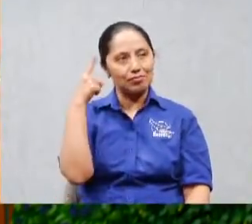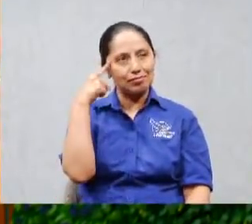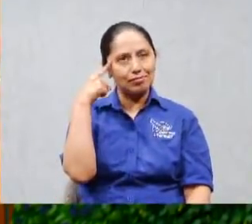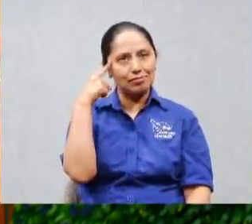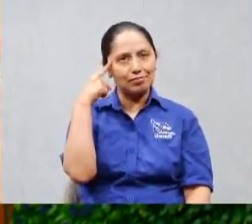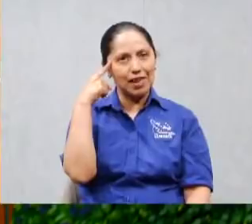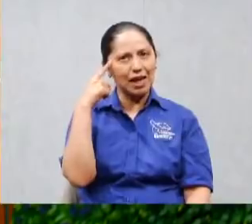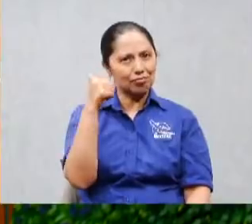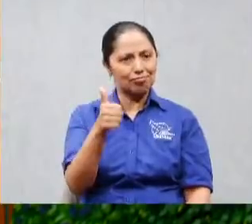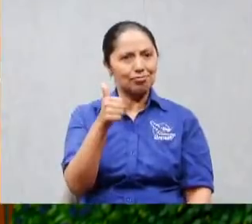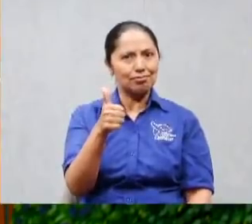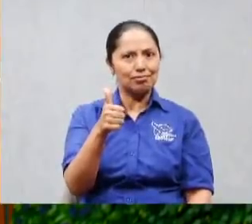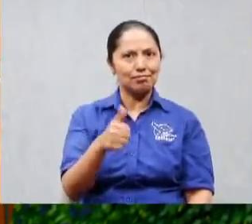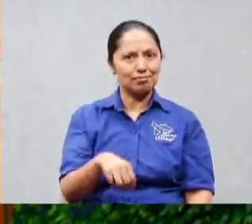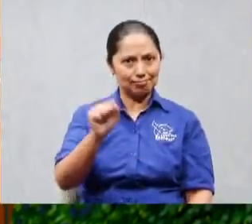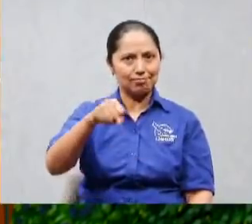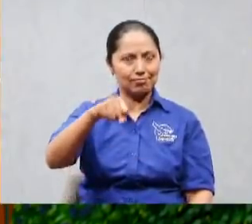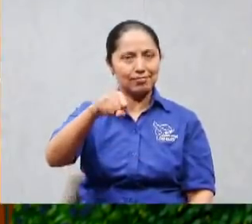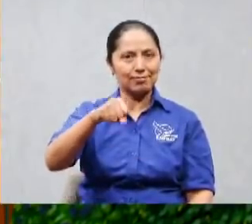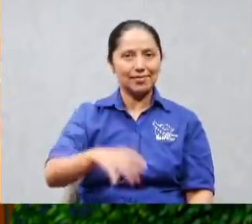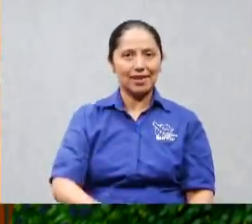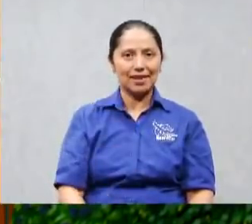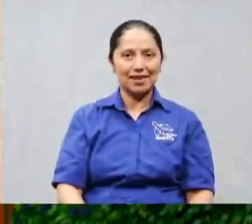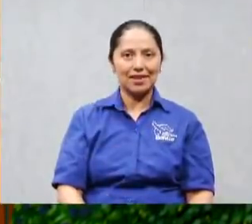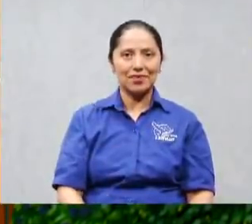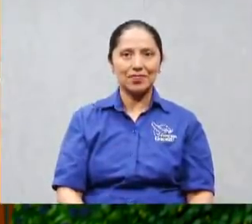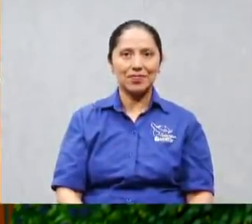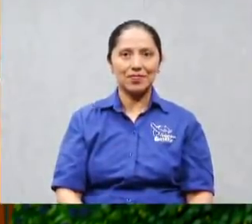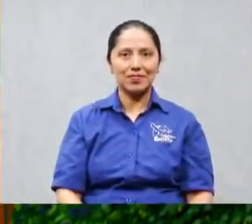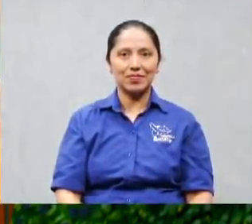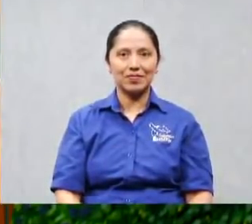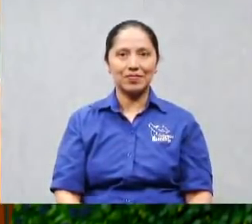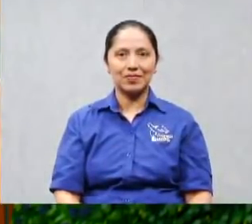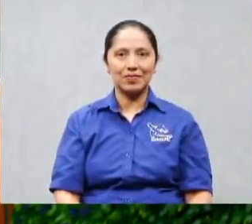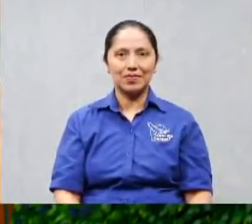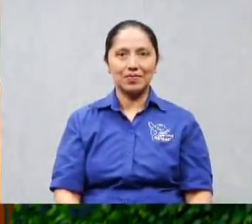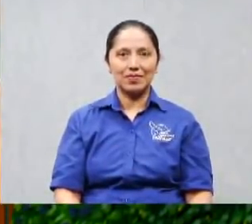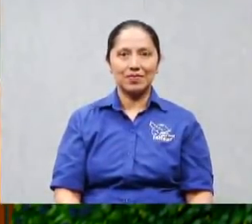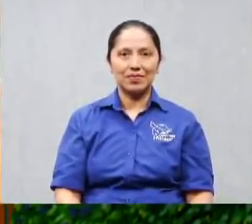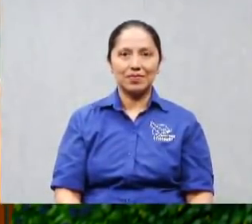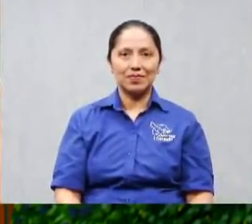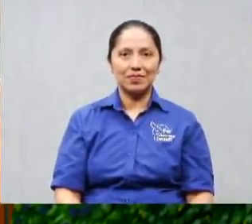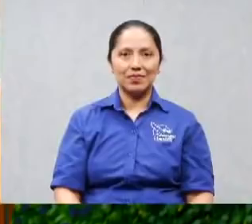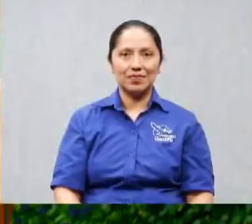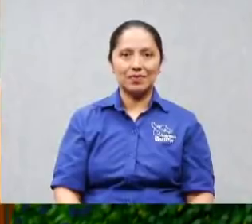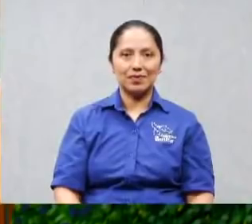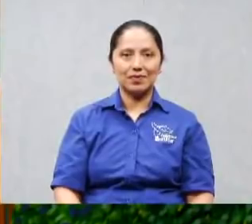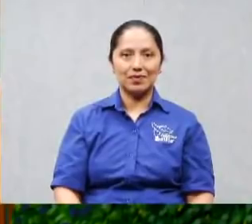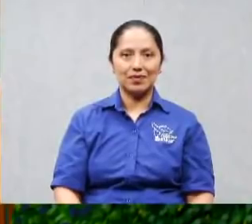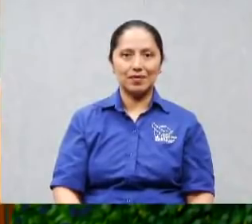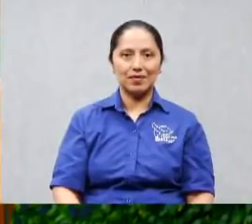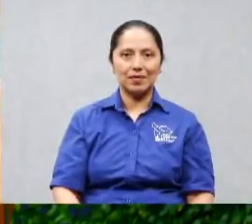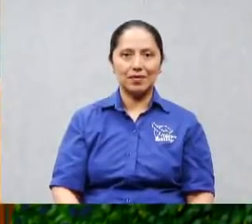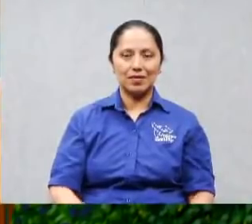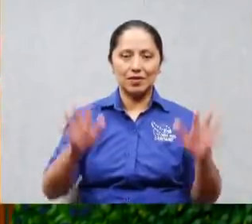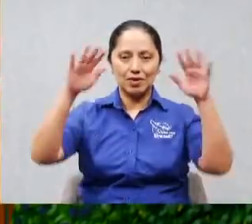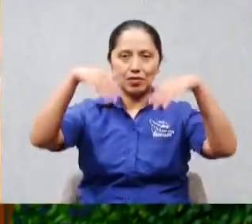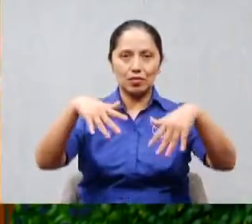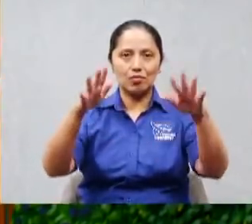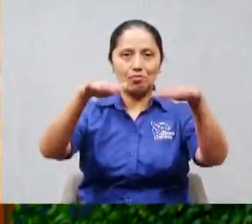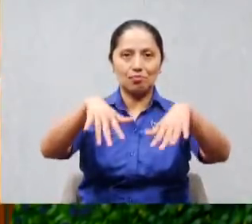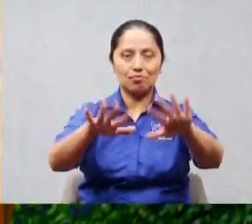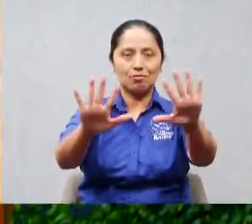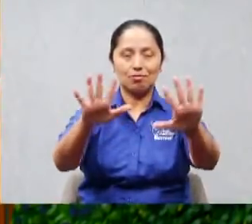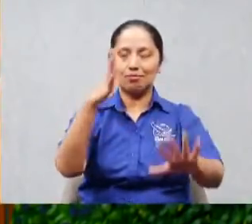le dije, está bueno. Ahí nomás le dije, y estaba, era una playa preciosa. Nos